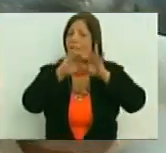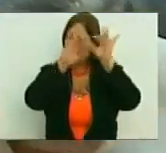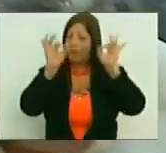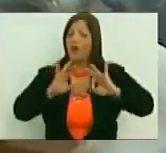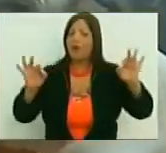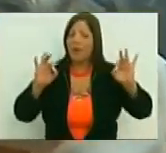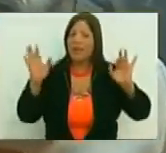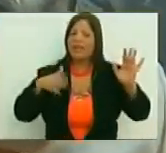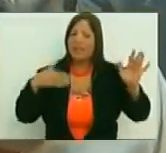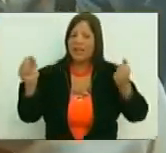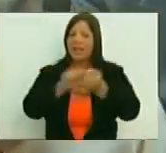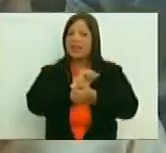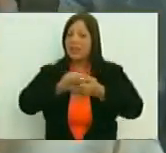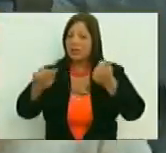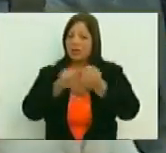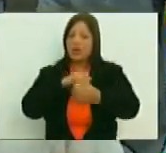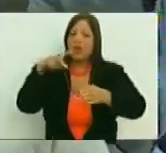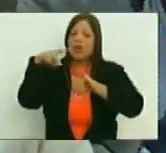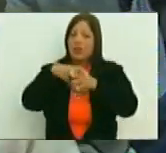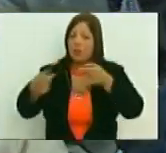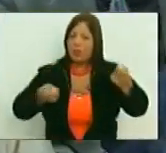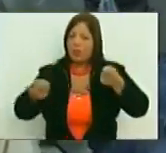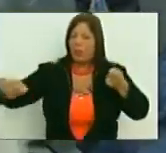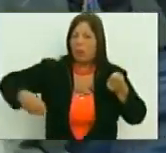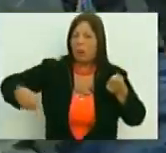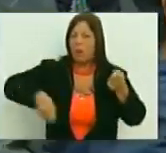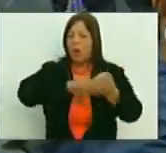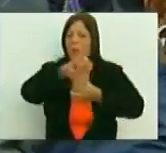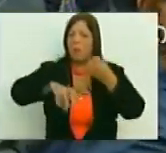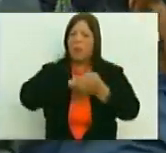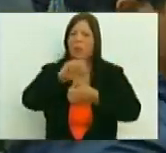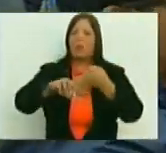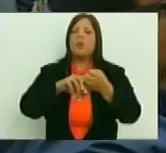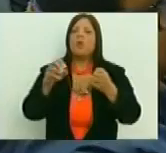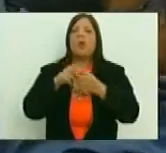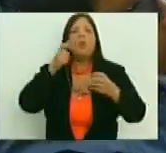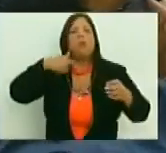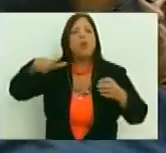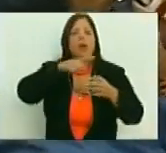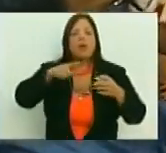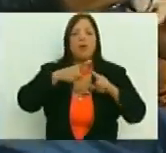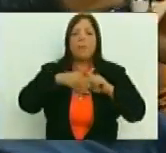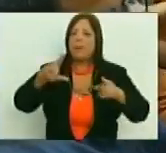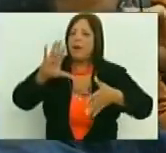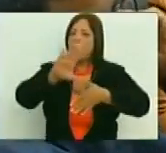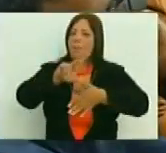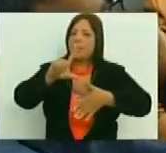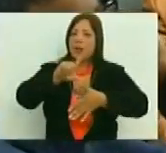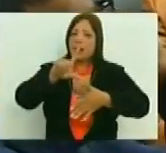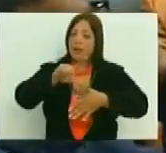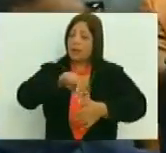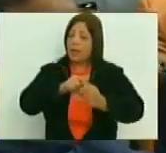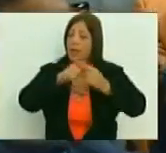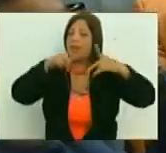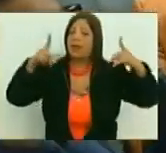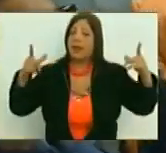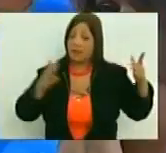pretenden pues dominar al pueblo venezolano en particular pero a la América Latina en general.